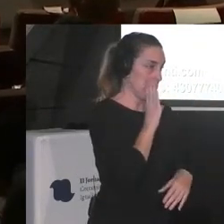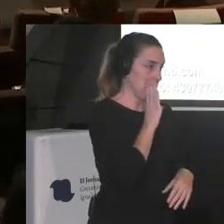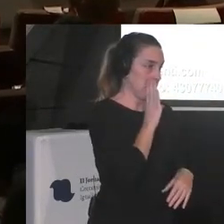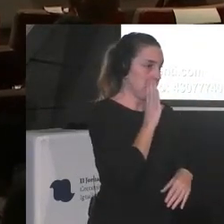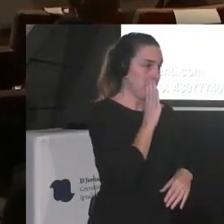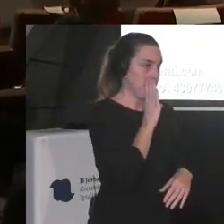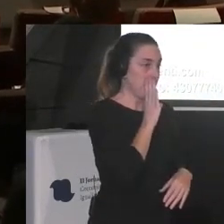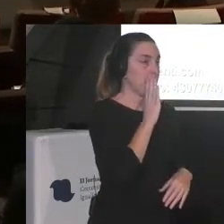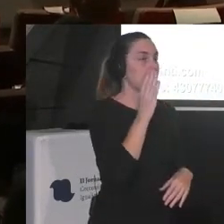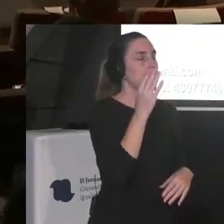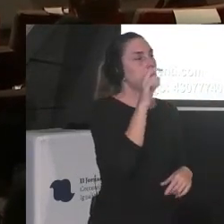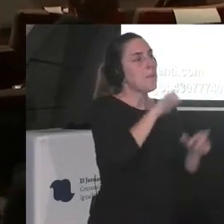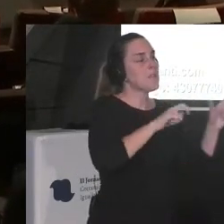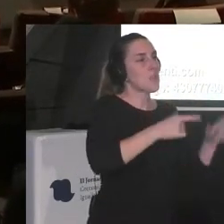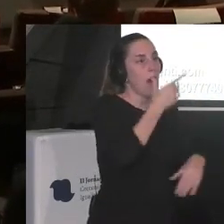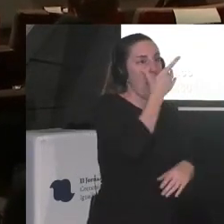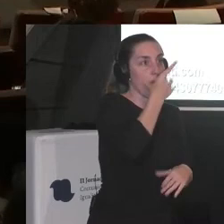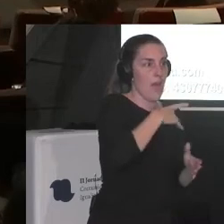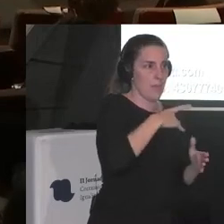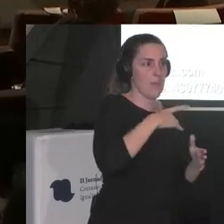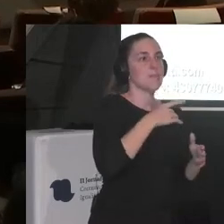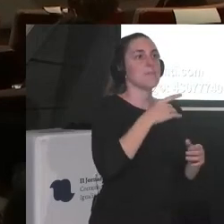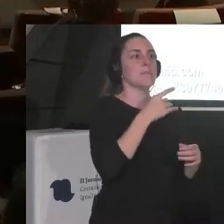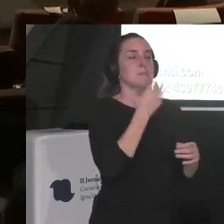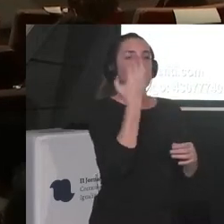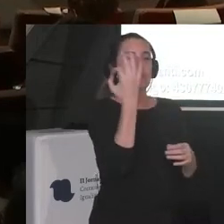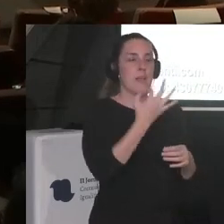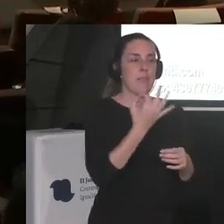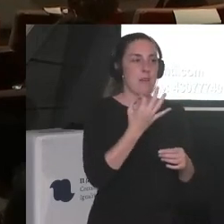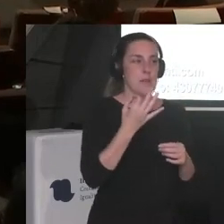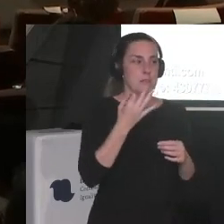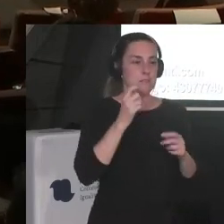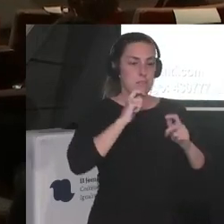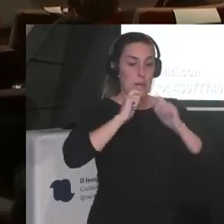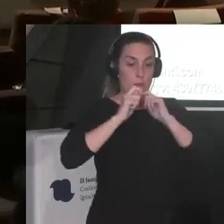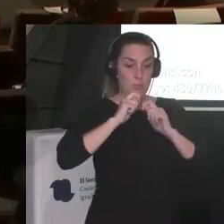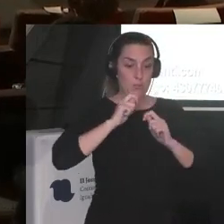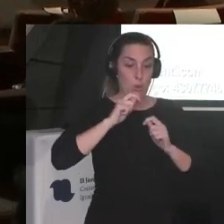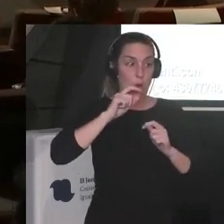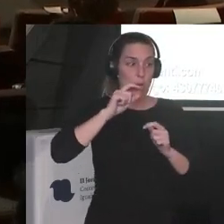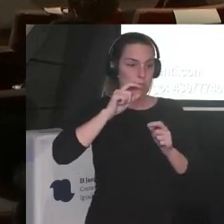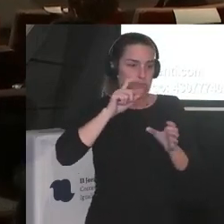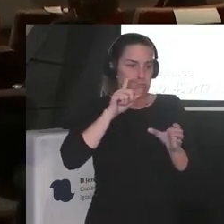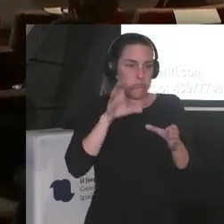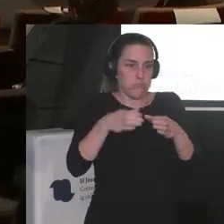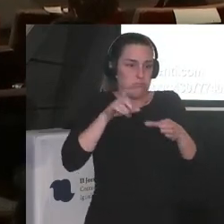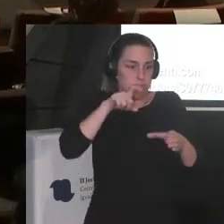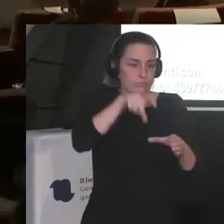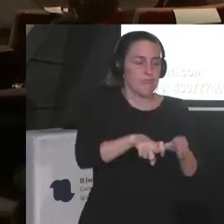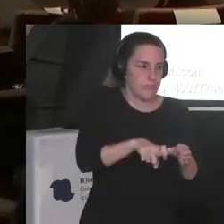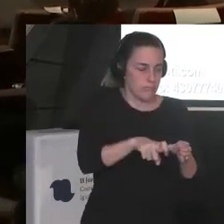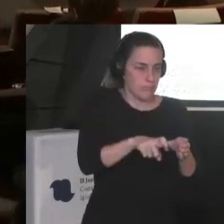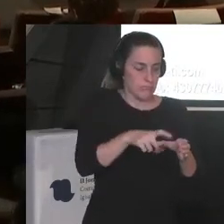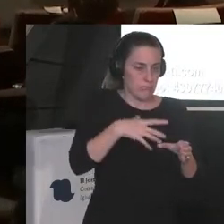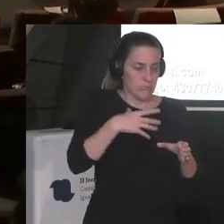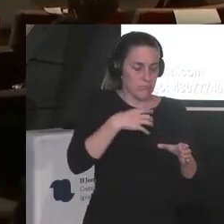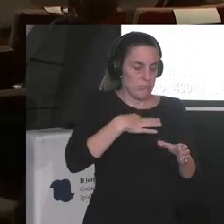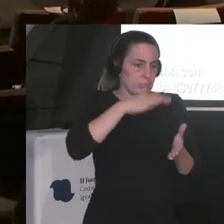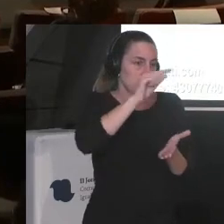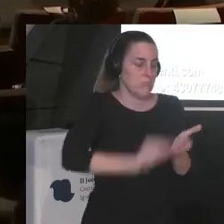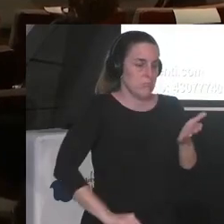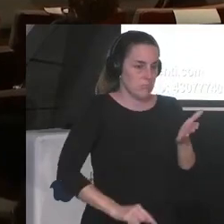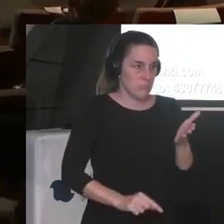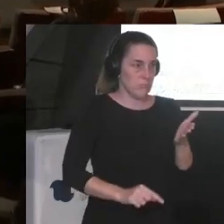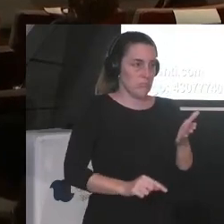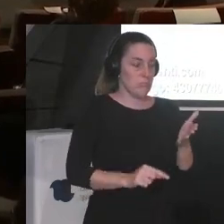estén en las redacciones en los medios que hagan periodismo dentro que se las contrate también te digo que ahora mismo de 70 alumnos y